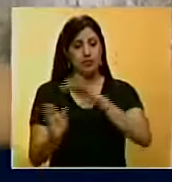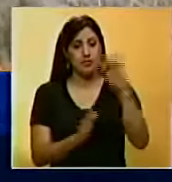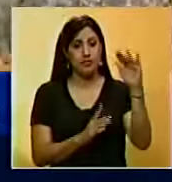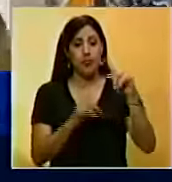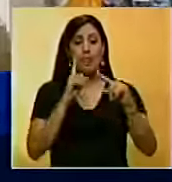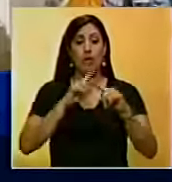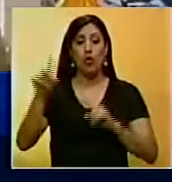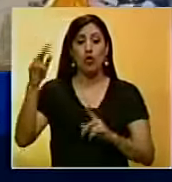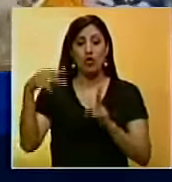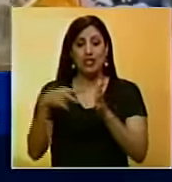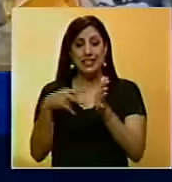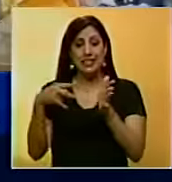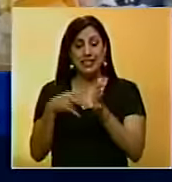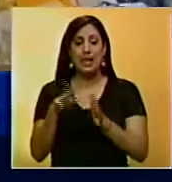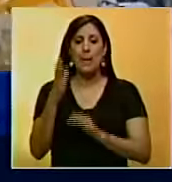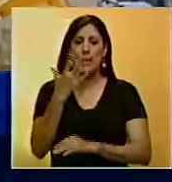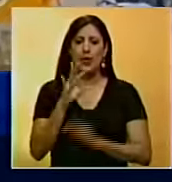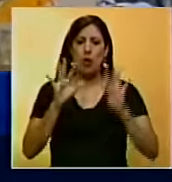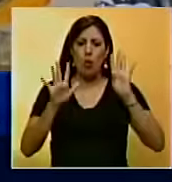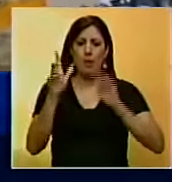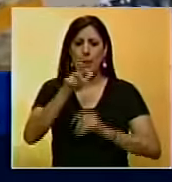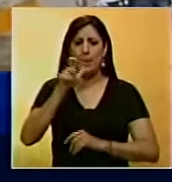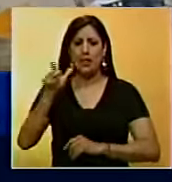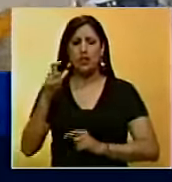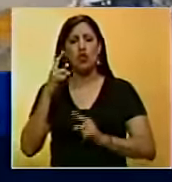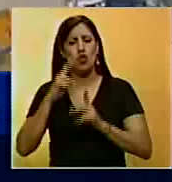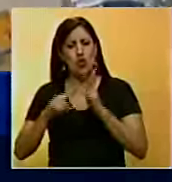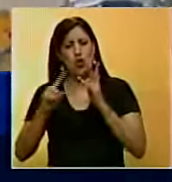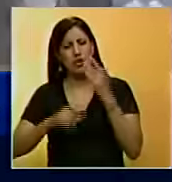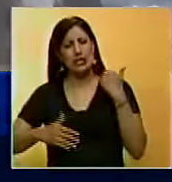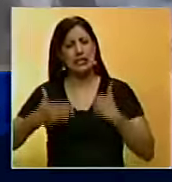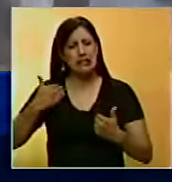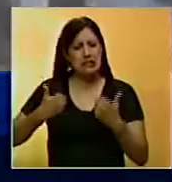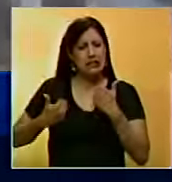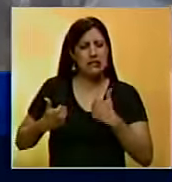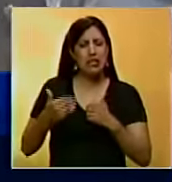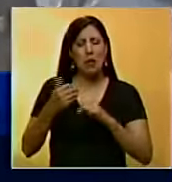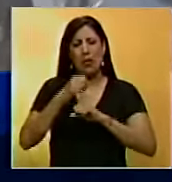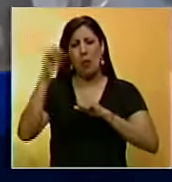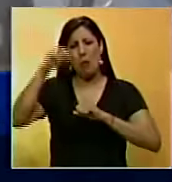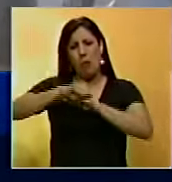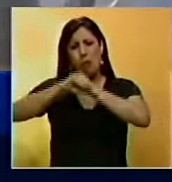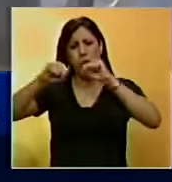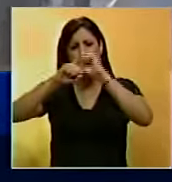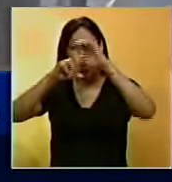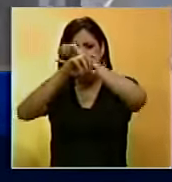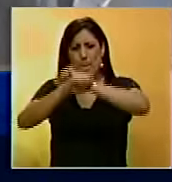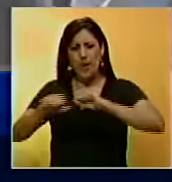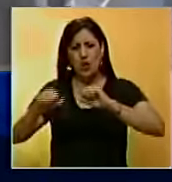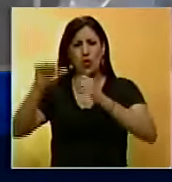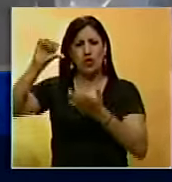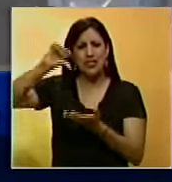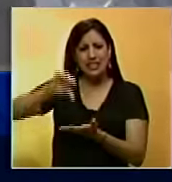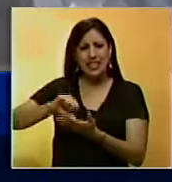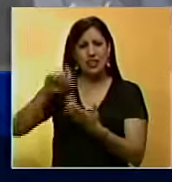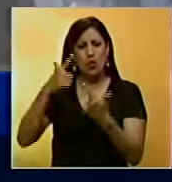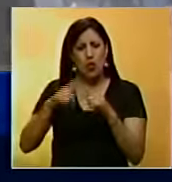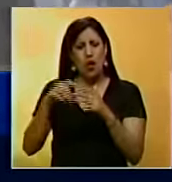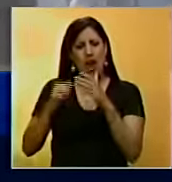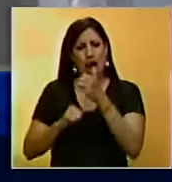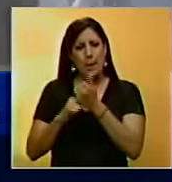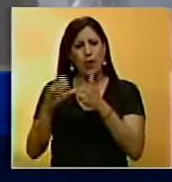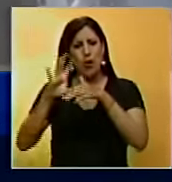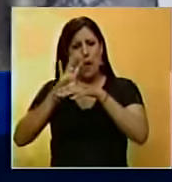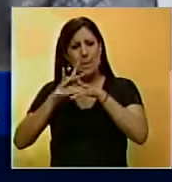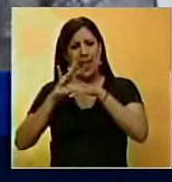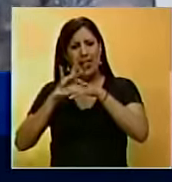En Siria, al menos nueve personas murieron y decenas resultaron heridas tras un bombardeo contra un centro sanitario apoyado por Médicos